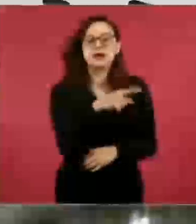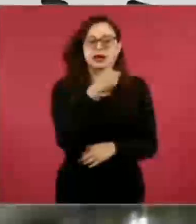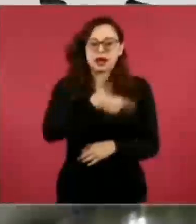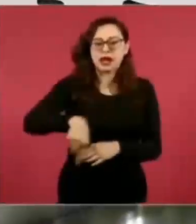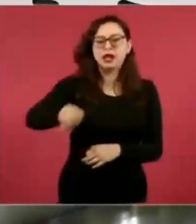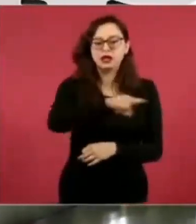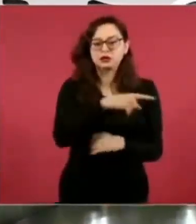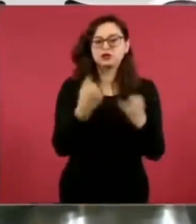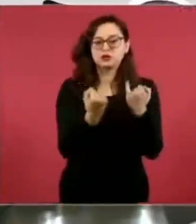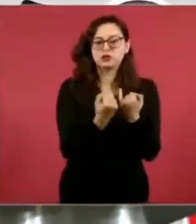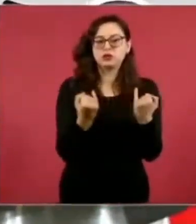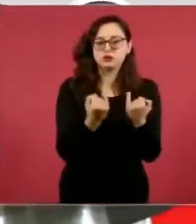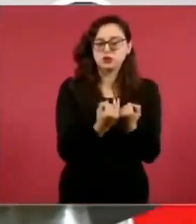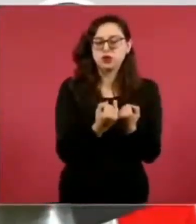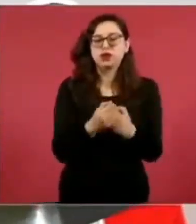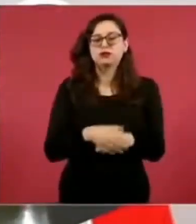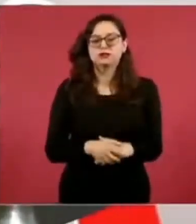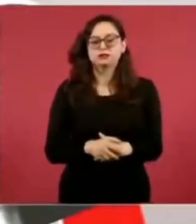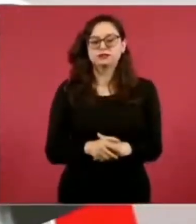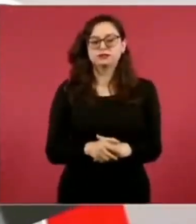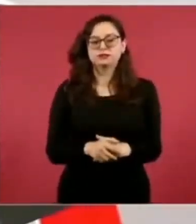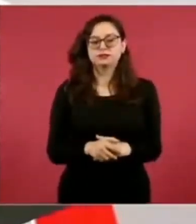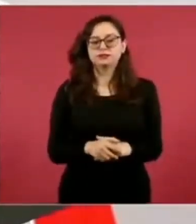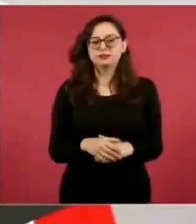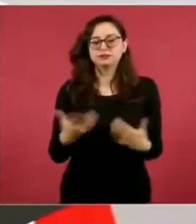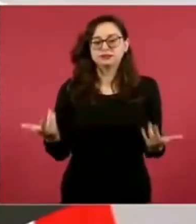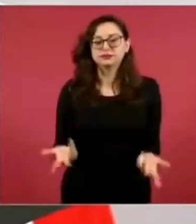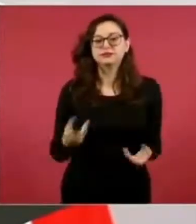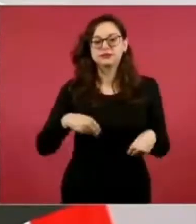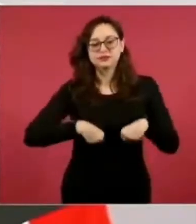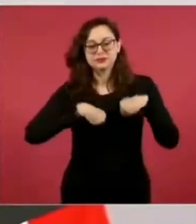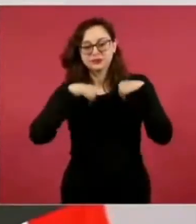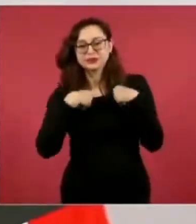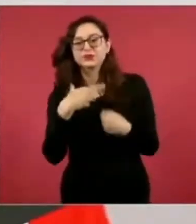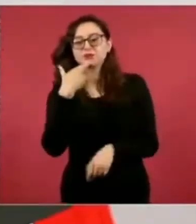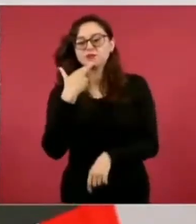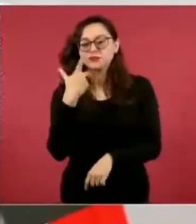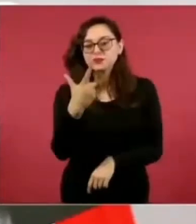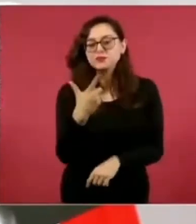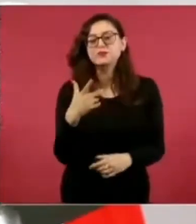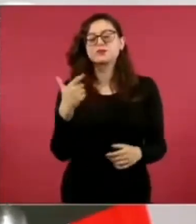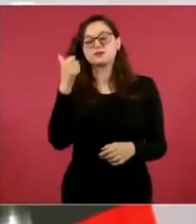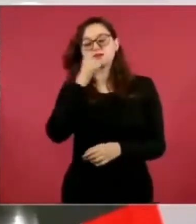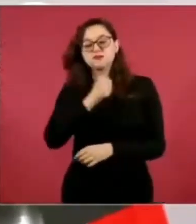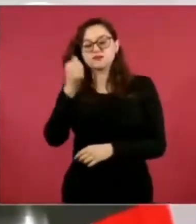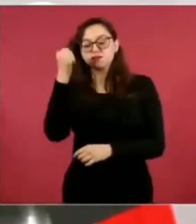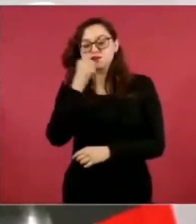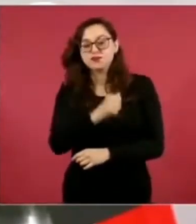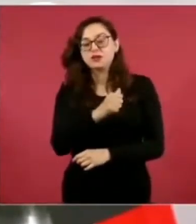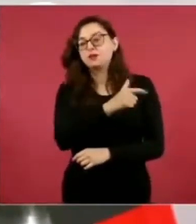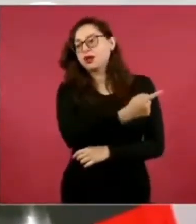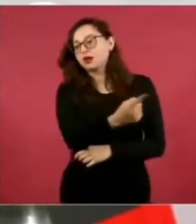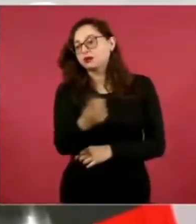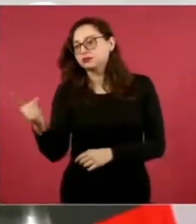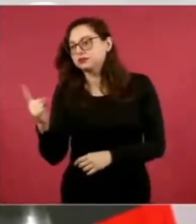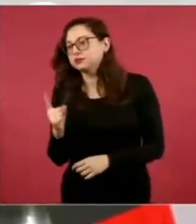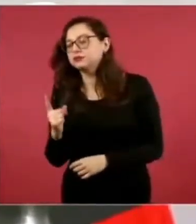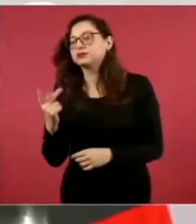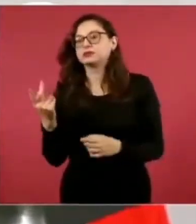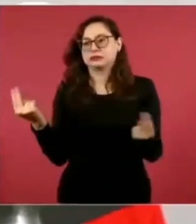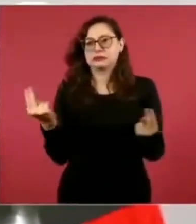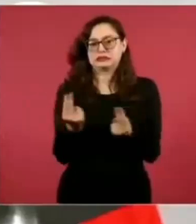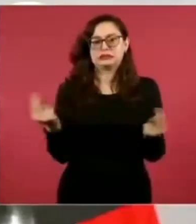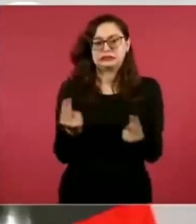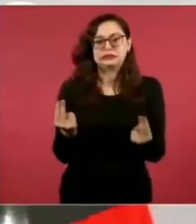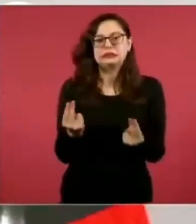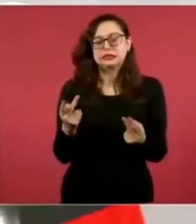las protagonistas de esta historia, mejorar su calidad de vida, poniendo siempre por delante a los que menos tienen y por supuesto